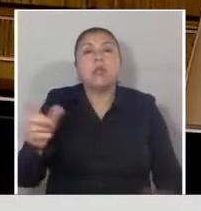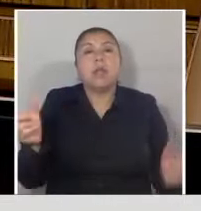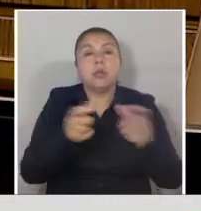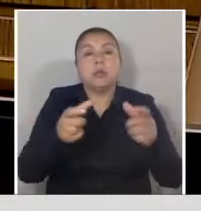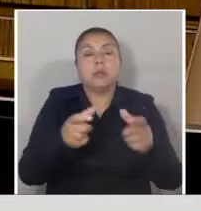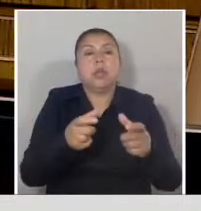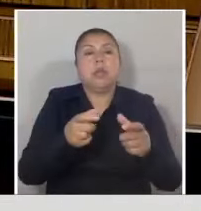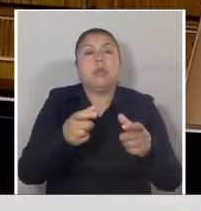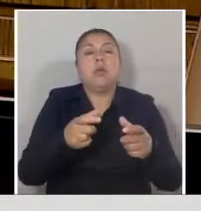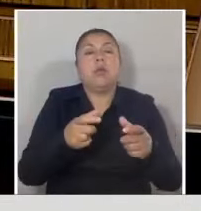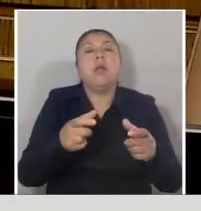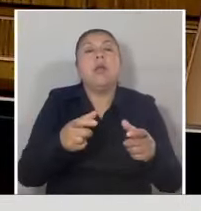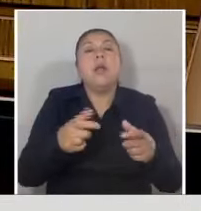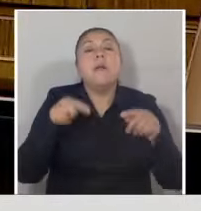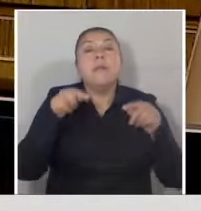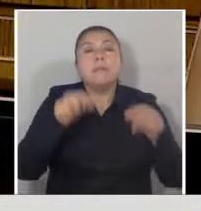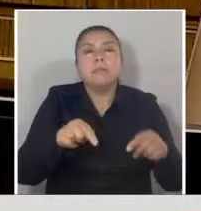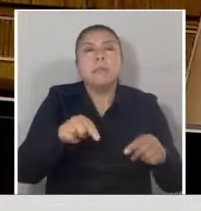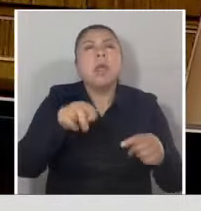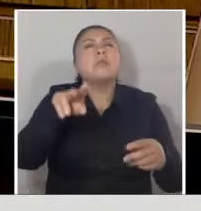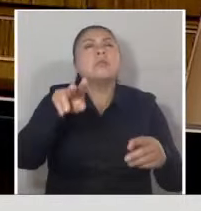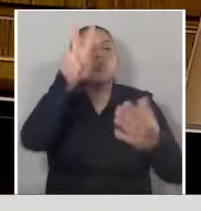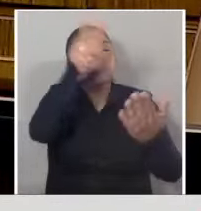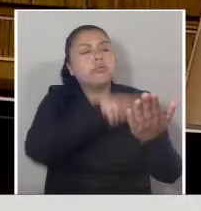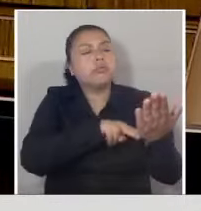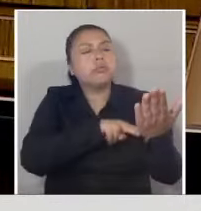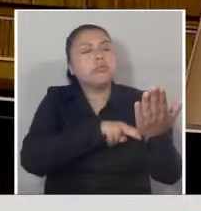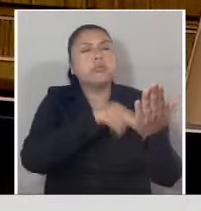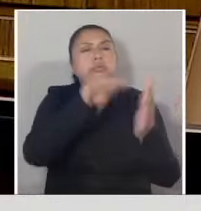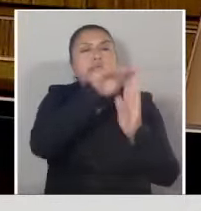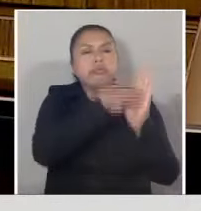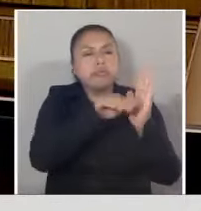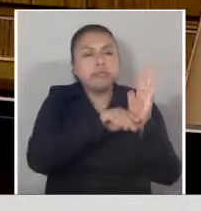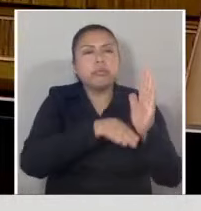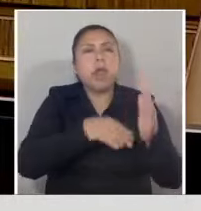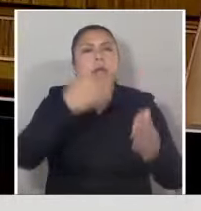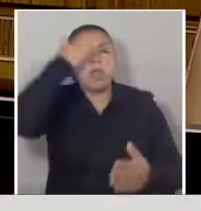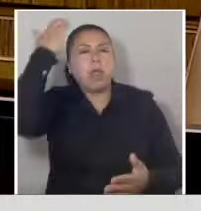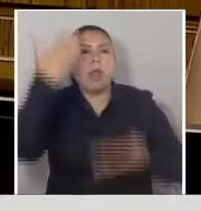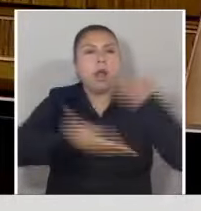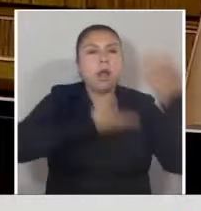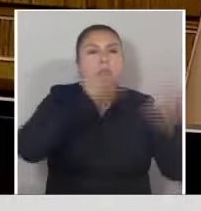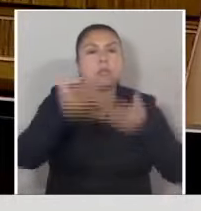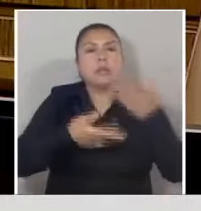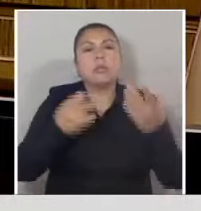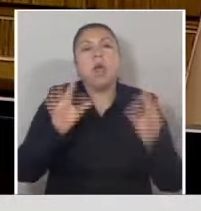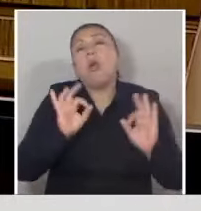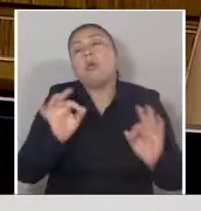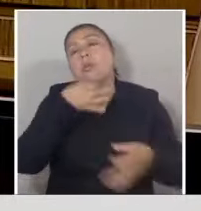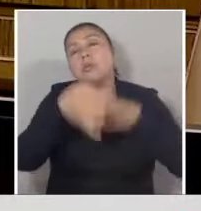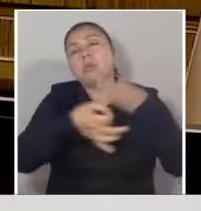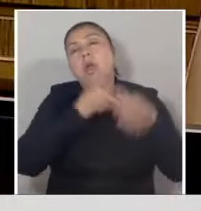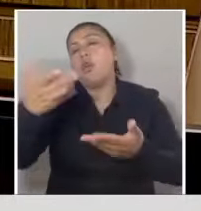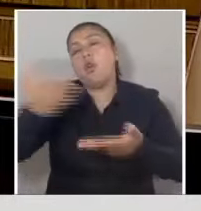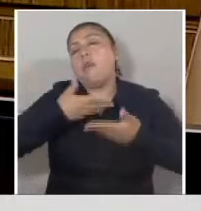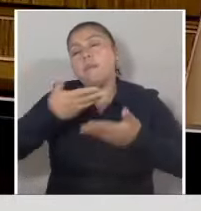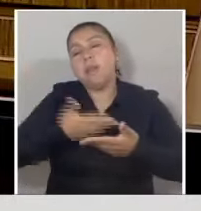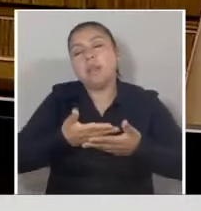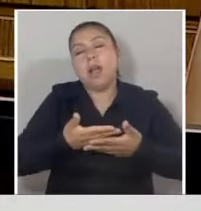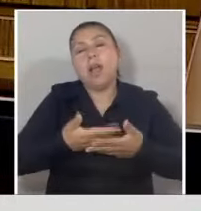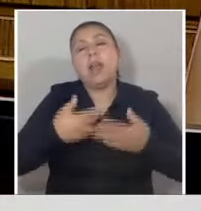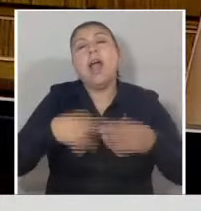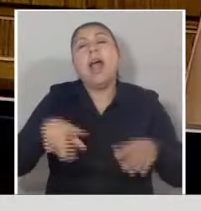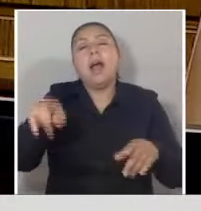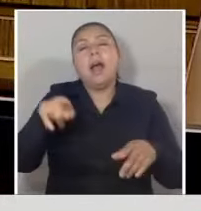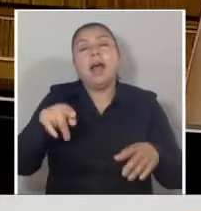consideración esta variable al momento de la parrilla de artista. Probablemente con esta intervención no nos van a invitar a la alfombra roja de Viña del Mar, pero bien vale la pena tener el